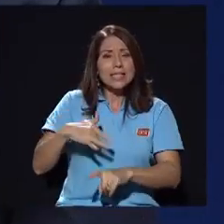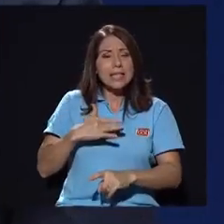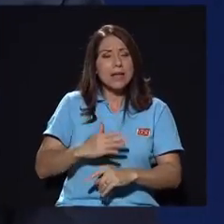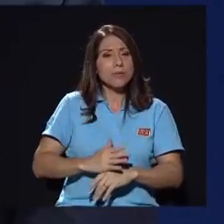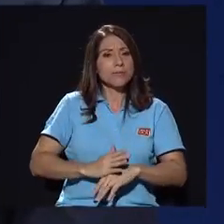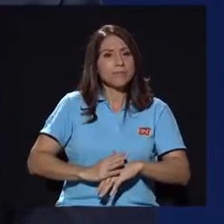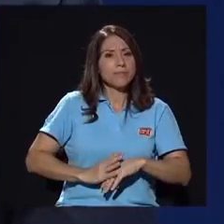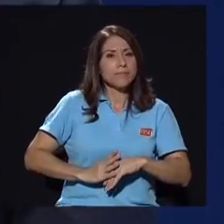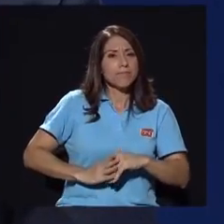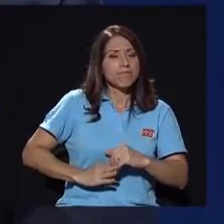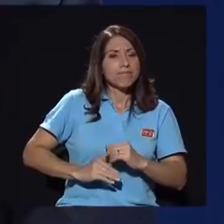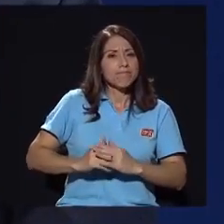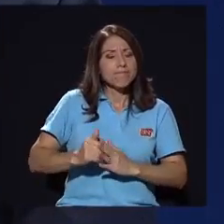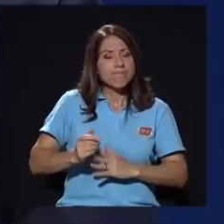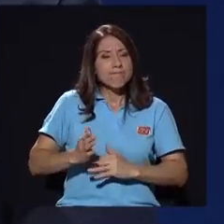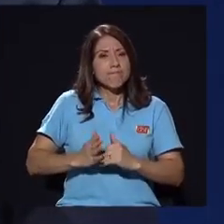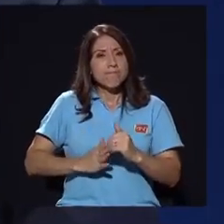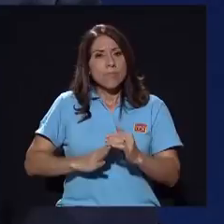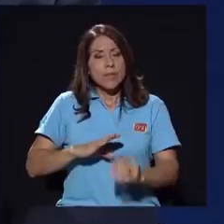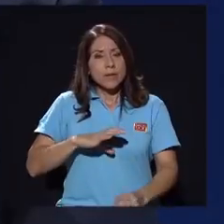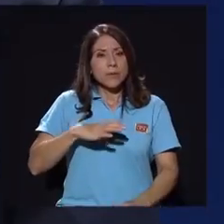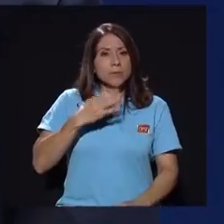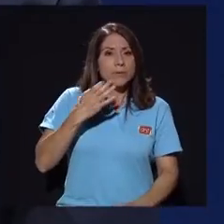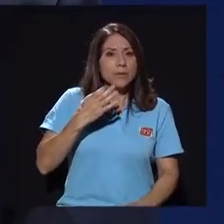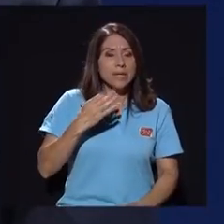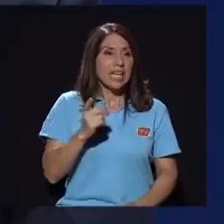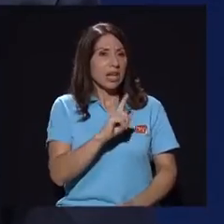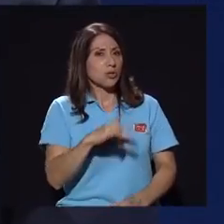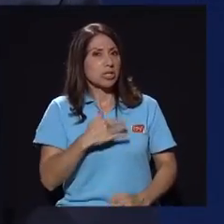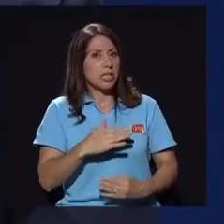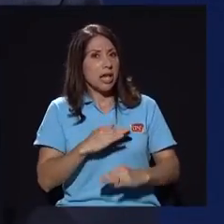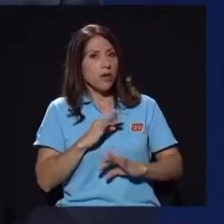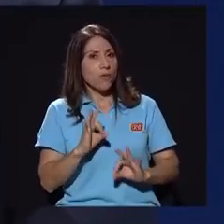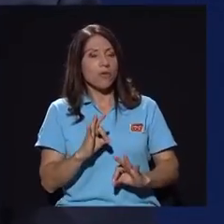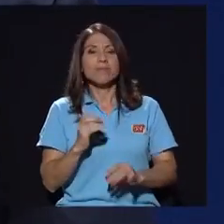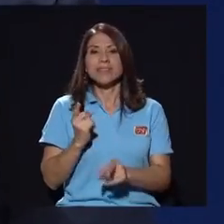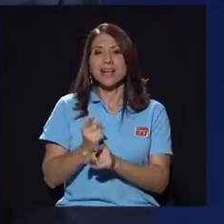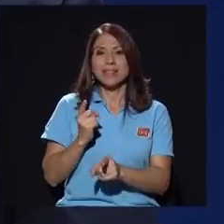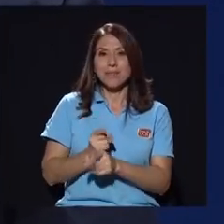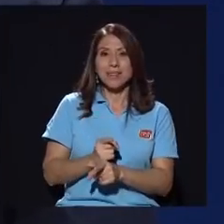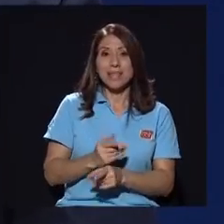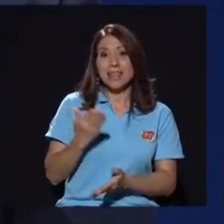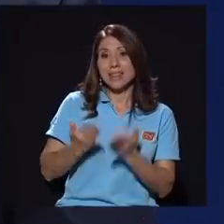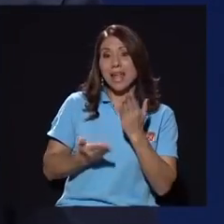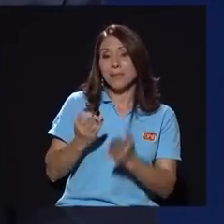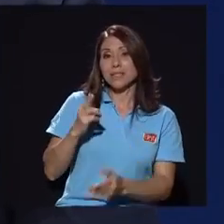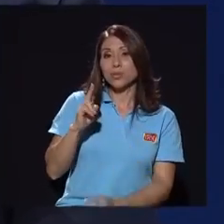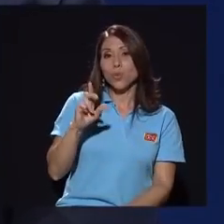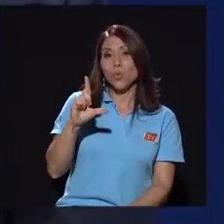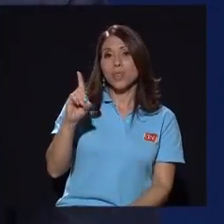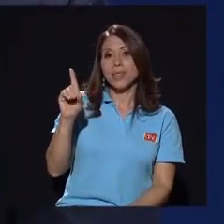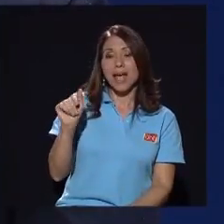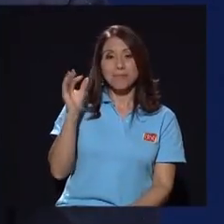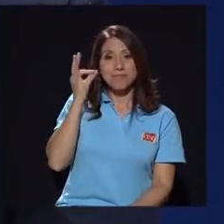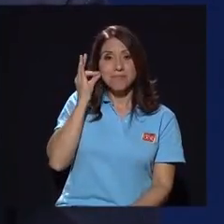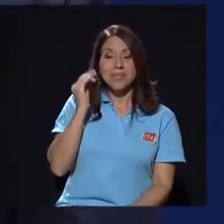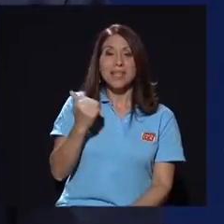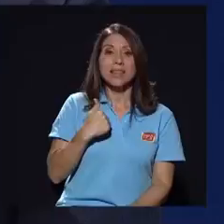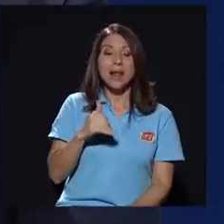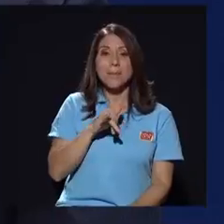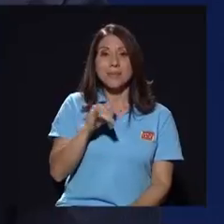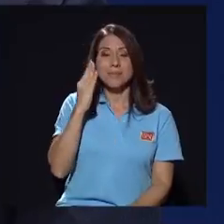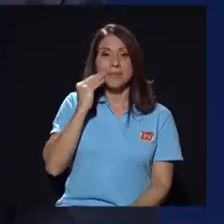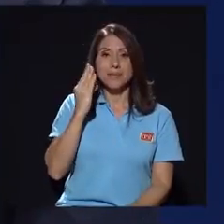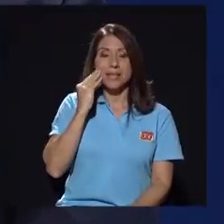hacían que evitaban su sitio de confort exactamente y es ahí bueno tal vez Zulda tendrá esa misma experiencia no sé